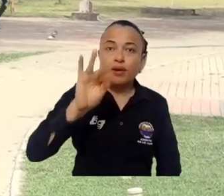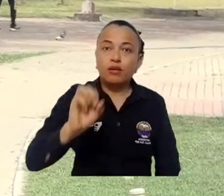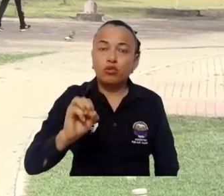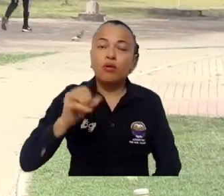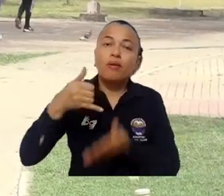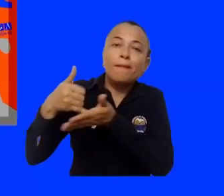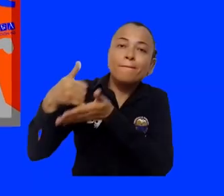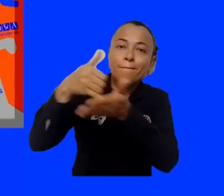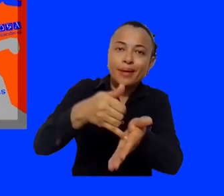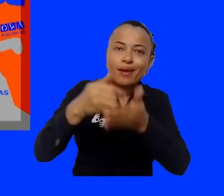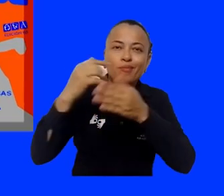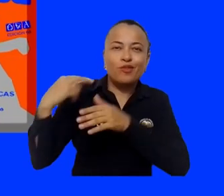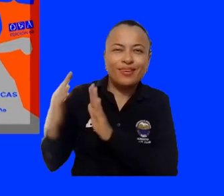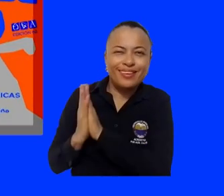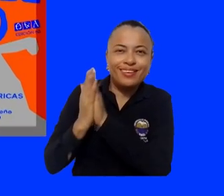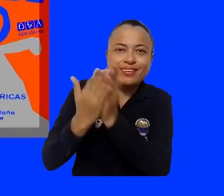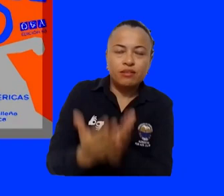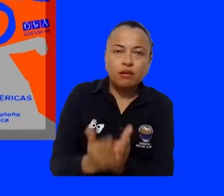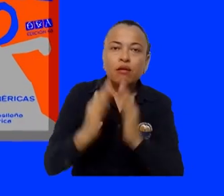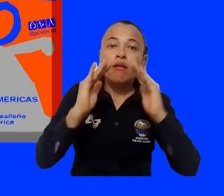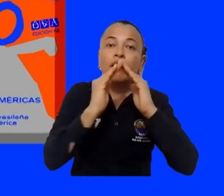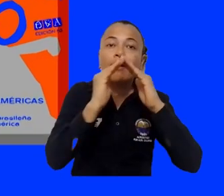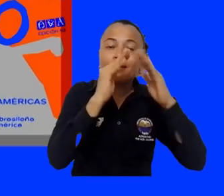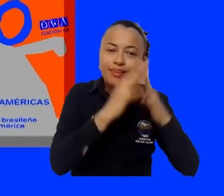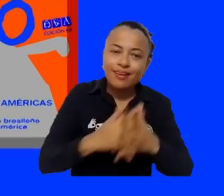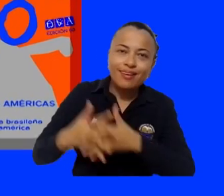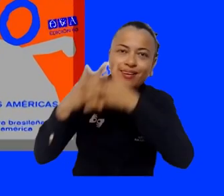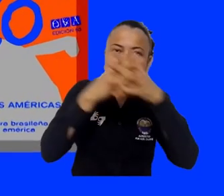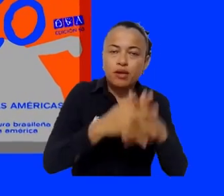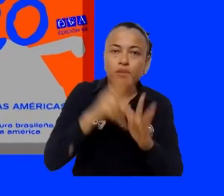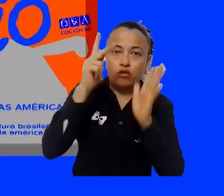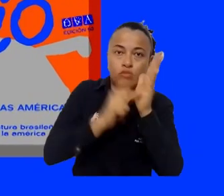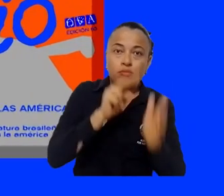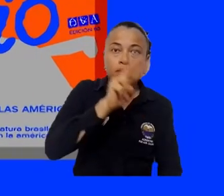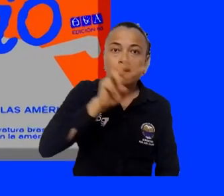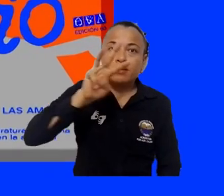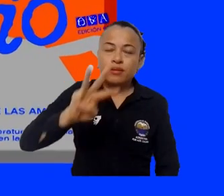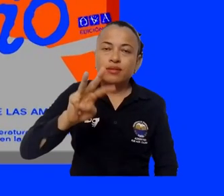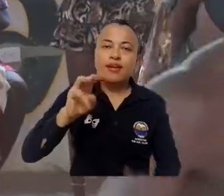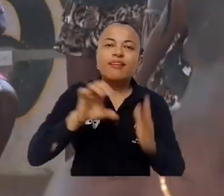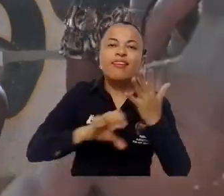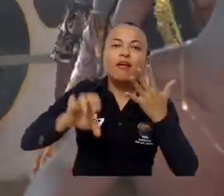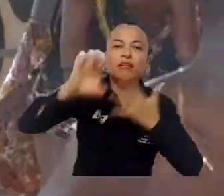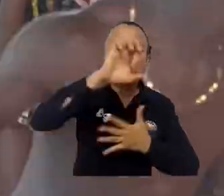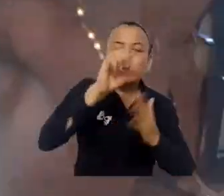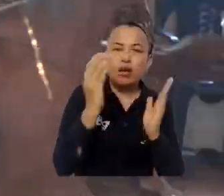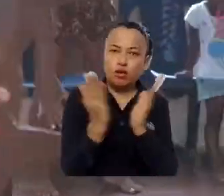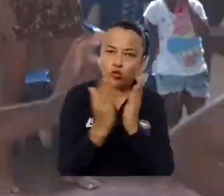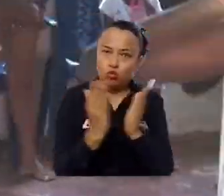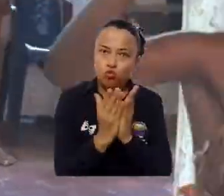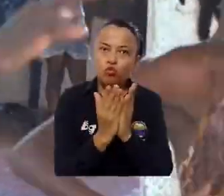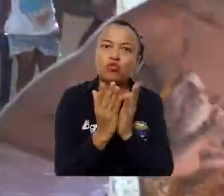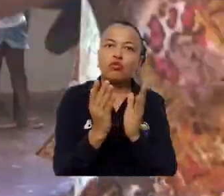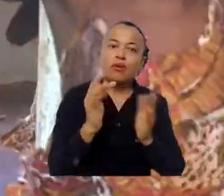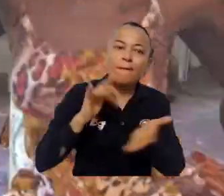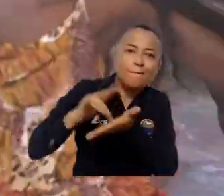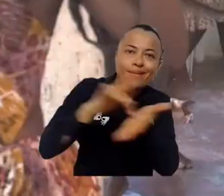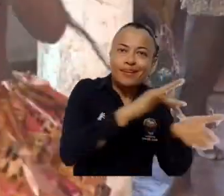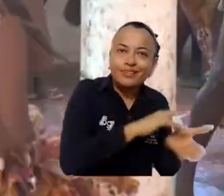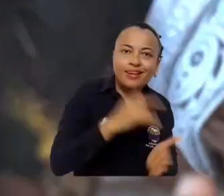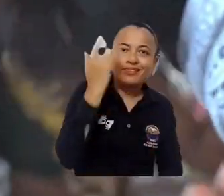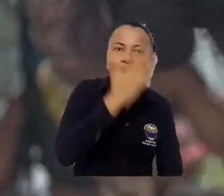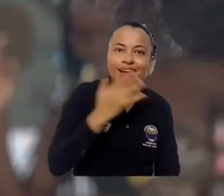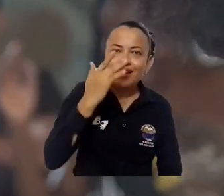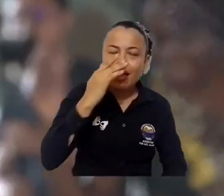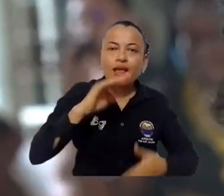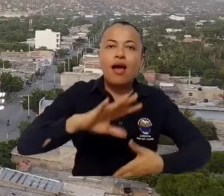Universidad del Magdalena, recibió el premio literario Casa de las Américas, edición 2023, en la categoría Estudios sobre la presencia